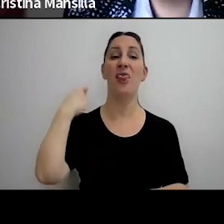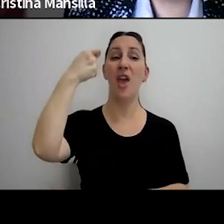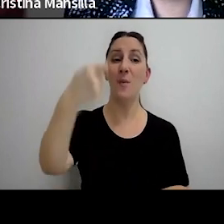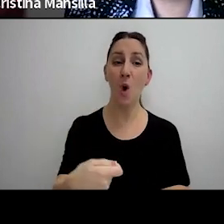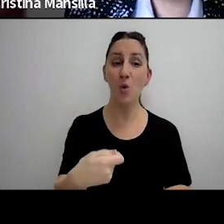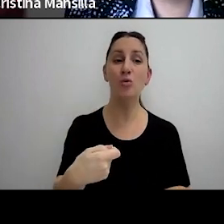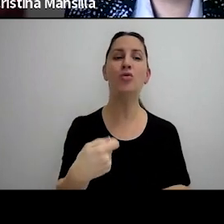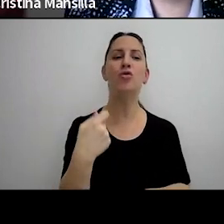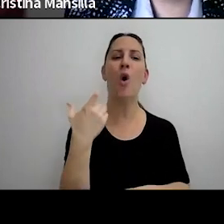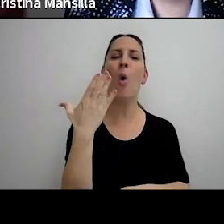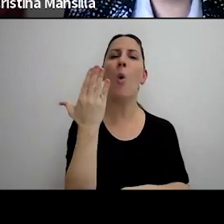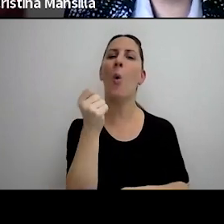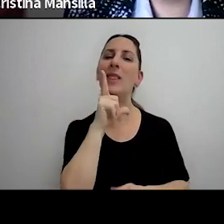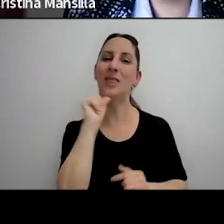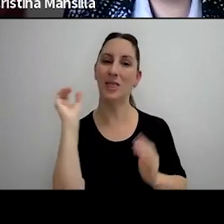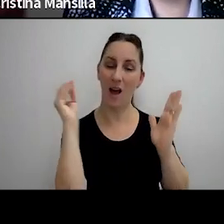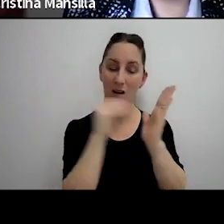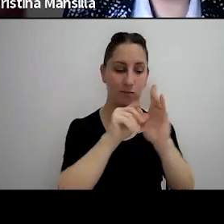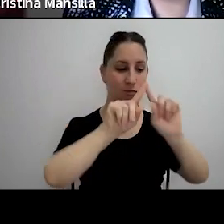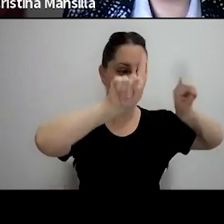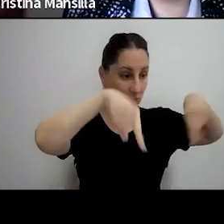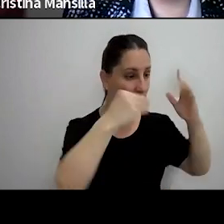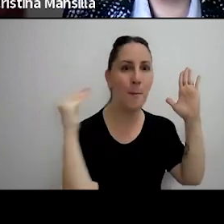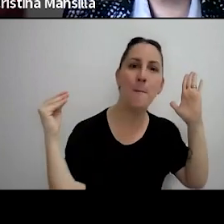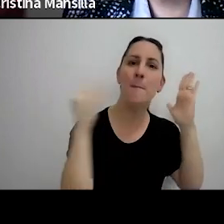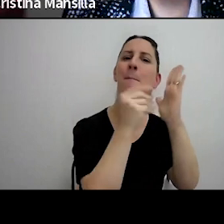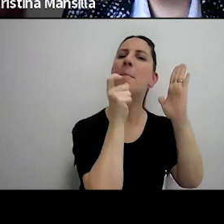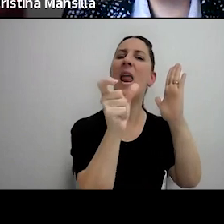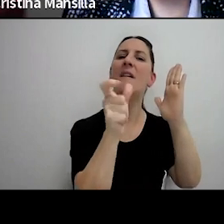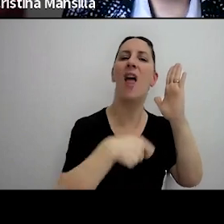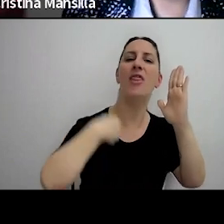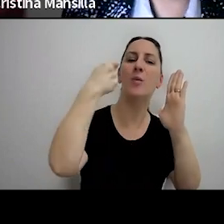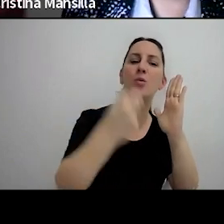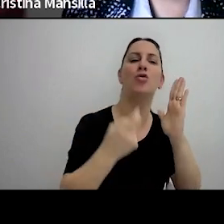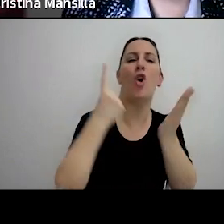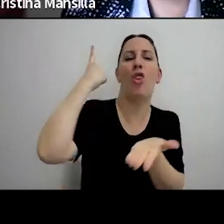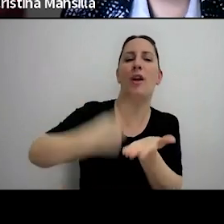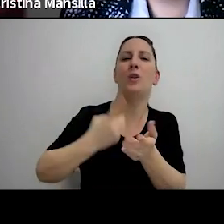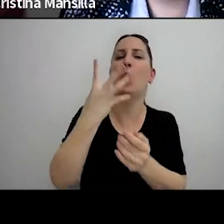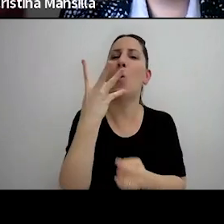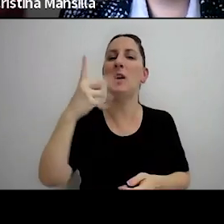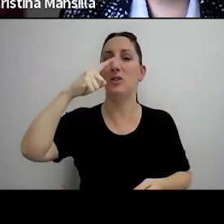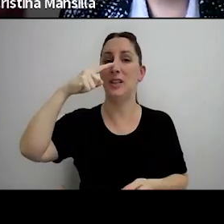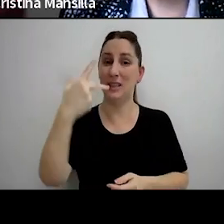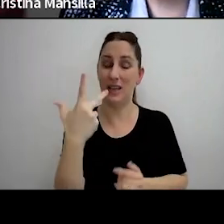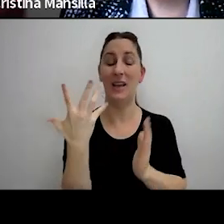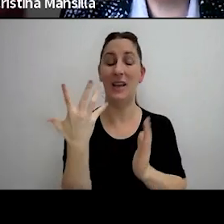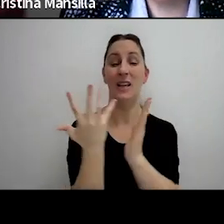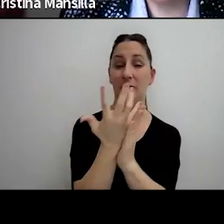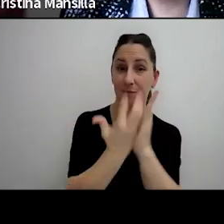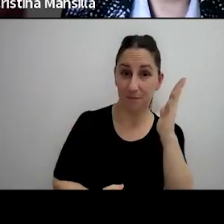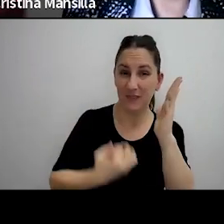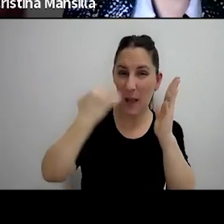estar en una cuenta en el recibo con la leyenda devolución decreto cuatro setenta y tres y con respecto a la deducción especial